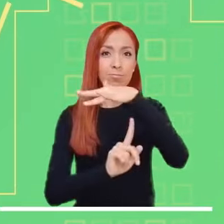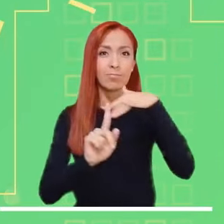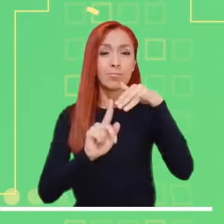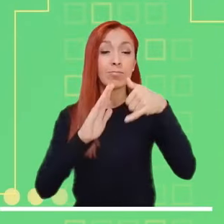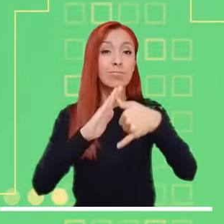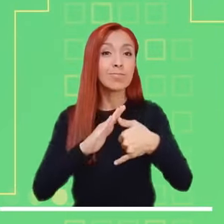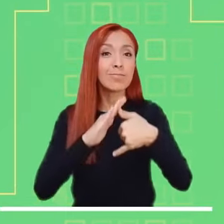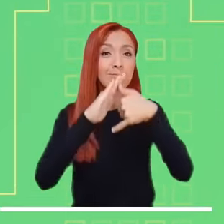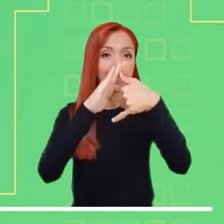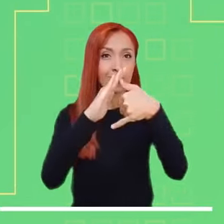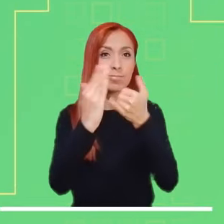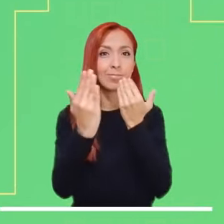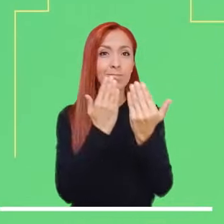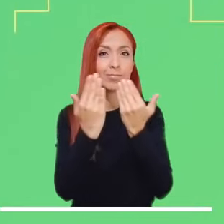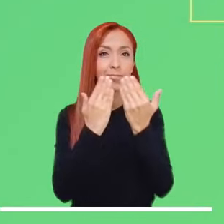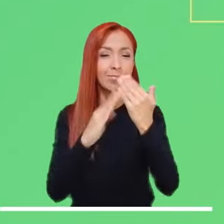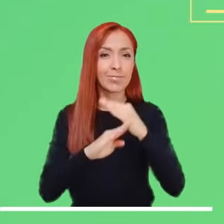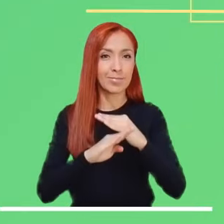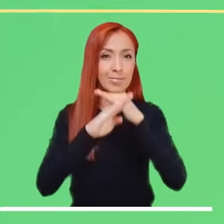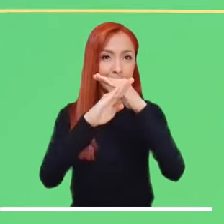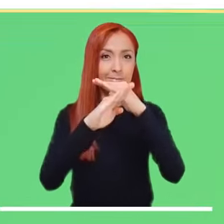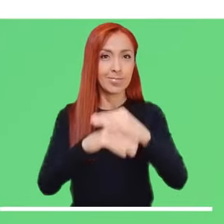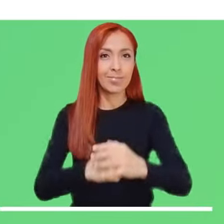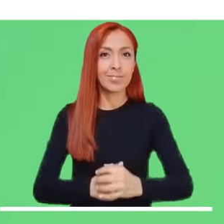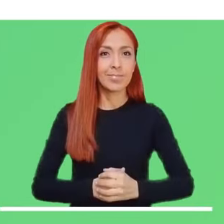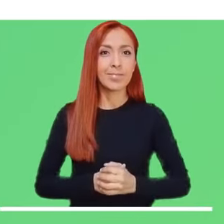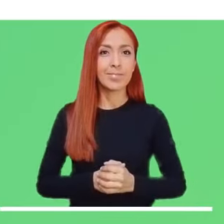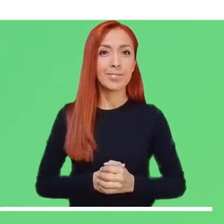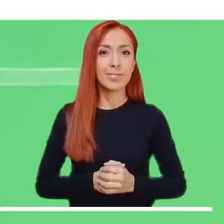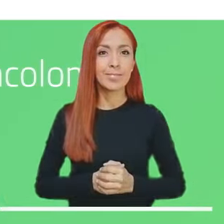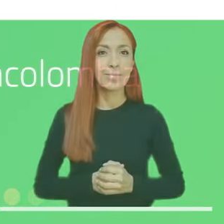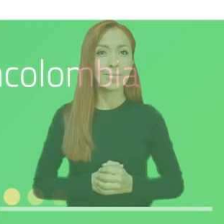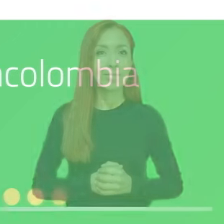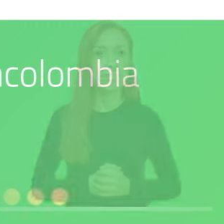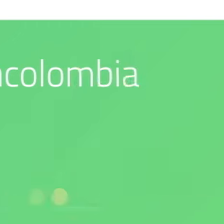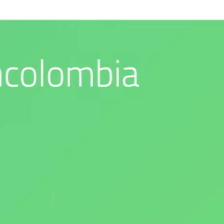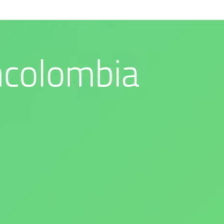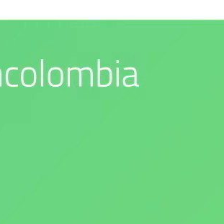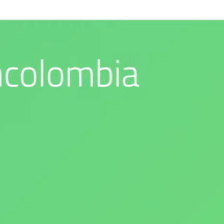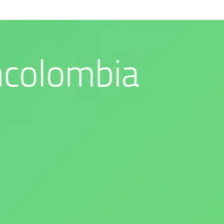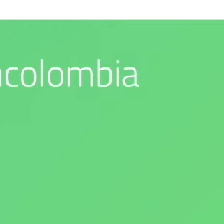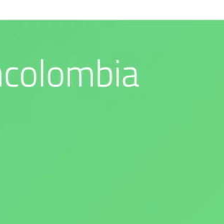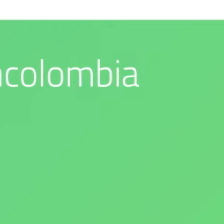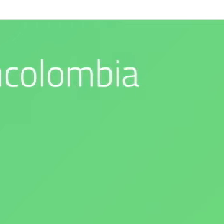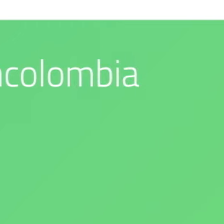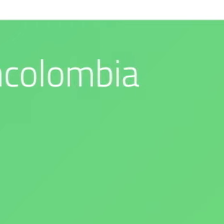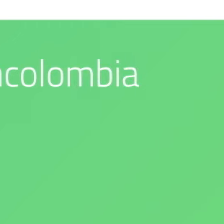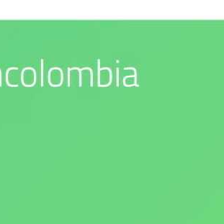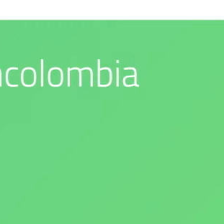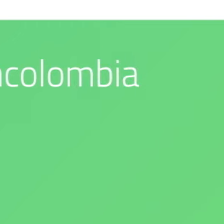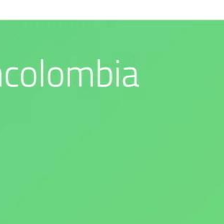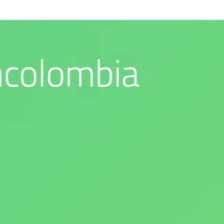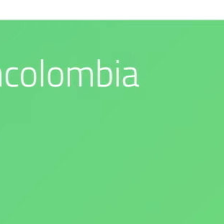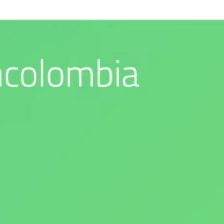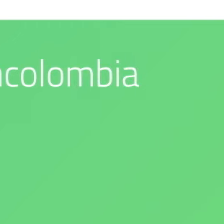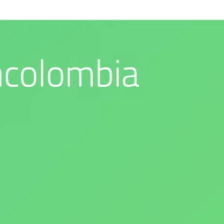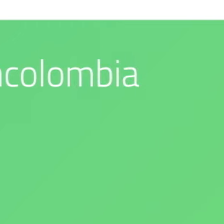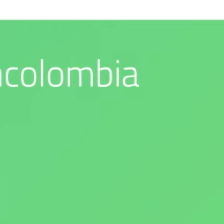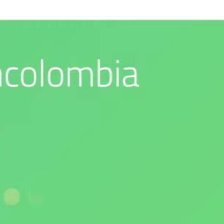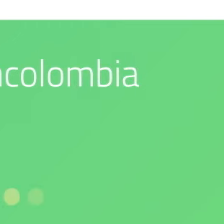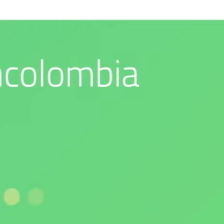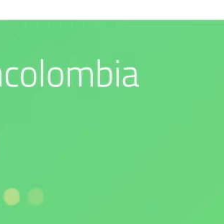Síguenos en nuestras redes sociales. Nuestro compromiso es con el medio ambiente. IDEAM es confianza y prevención.